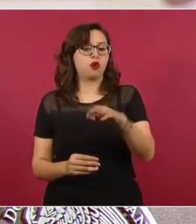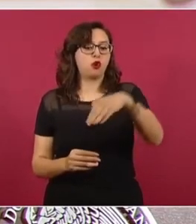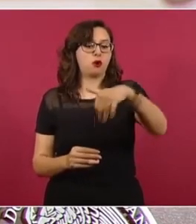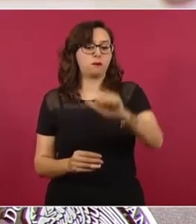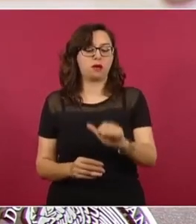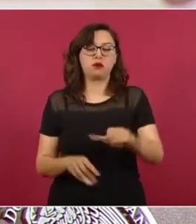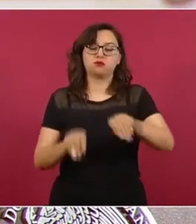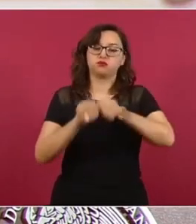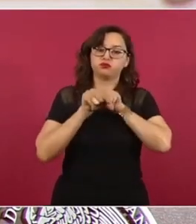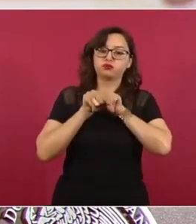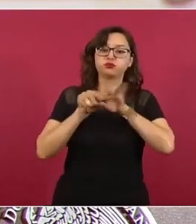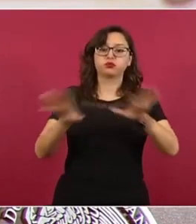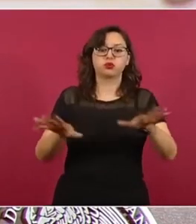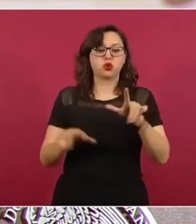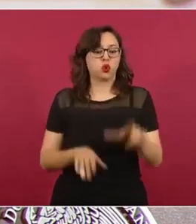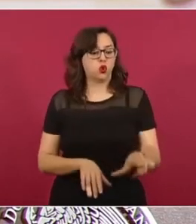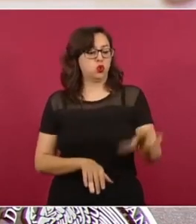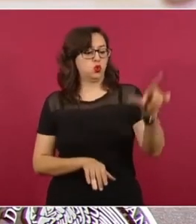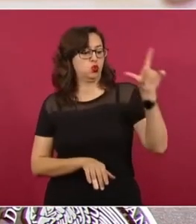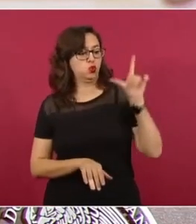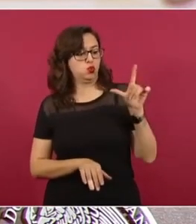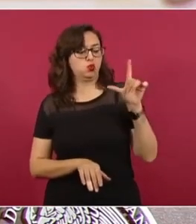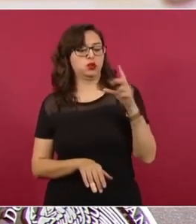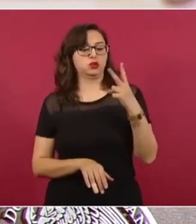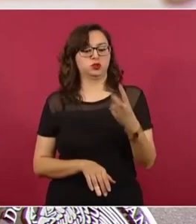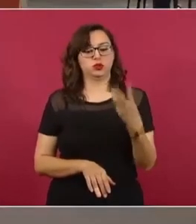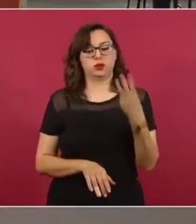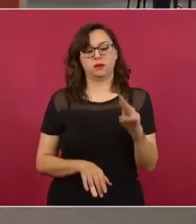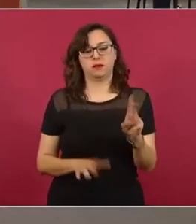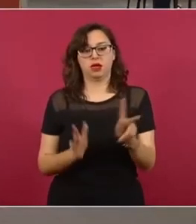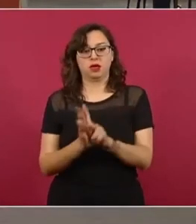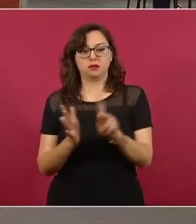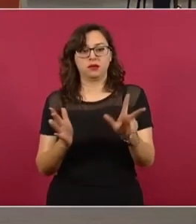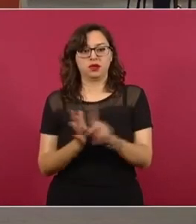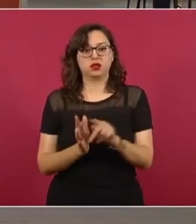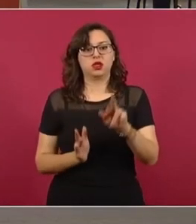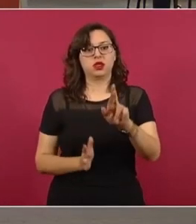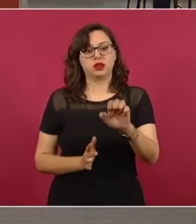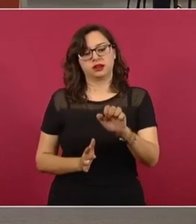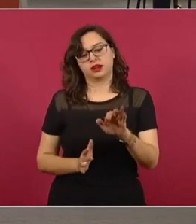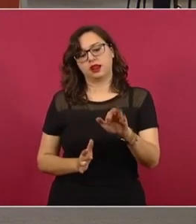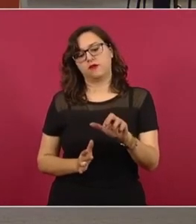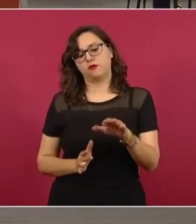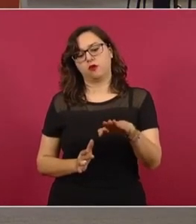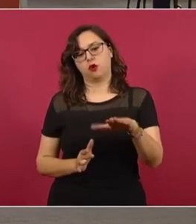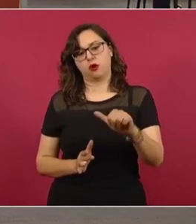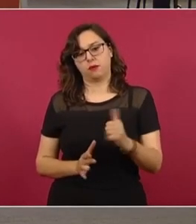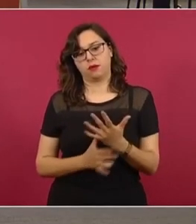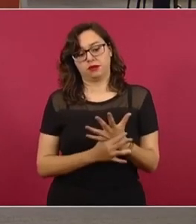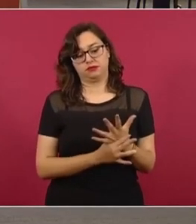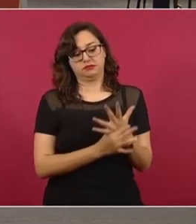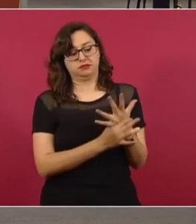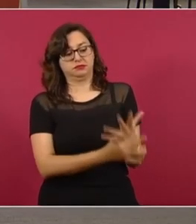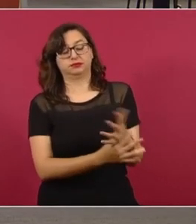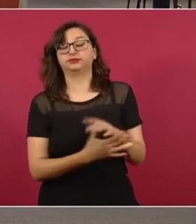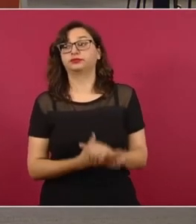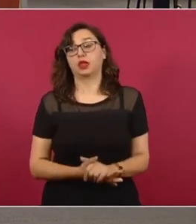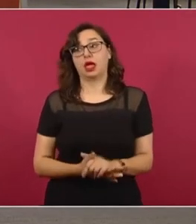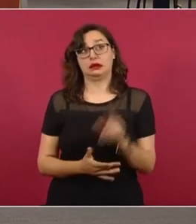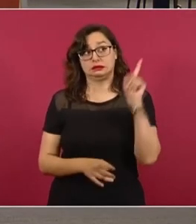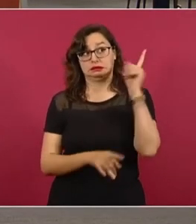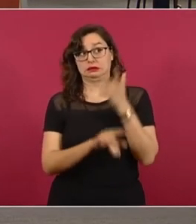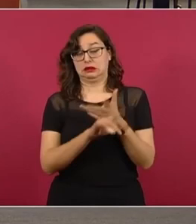En su portada del lunes 2 de mayo, el diario Reforma publicó una nota titulada, advierte Wall Street Journal,